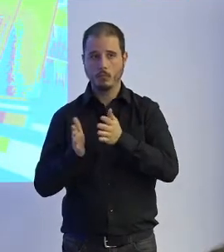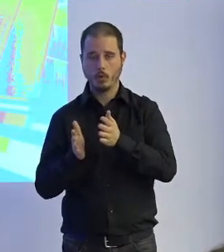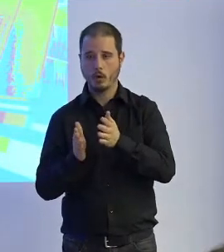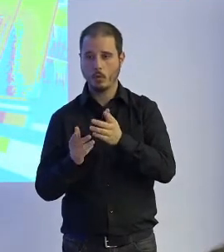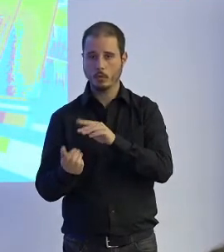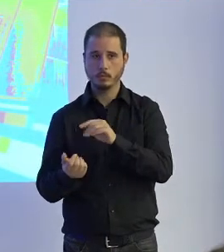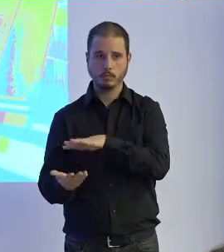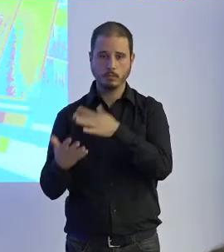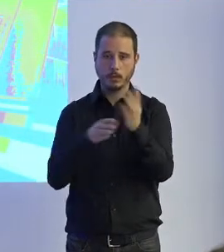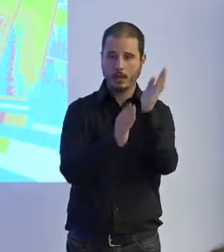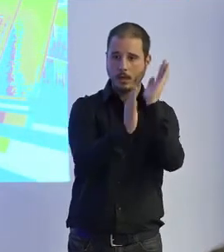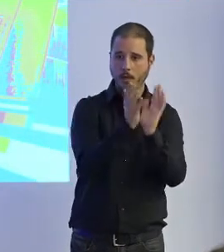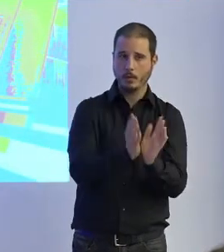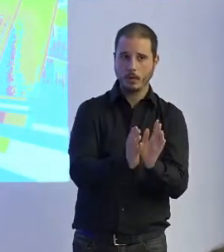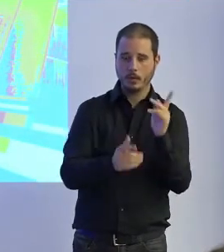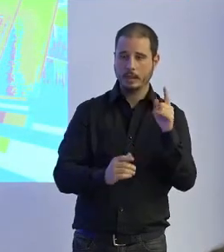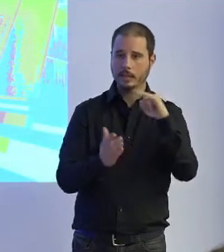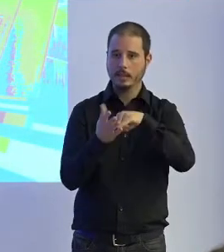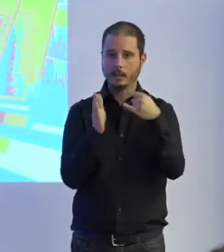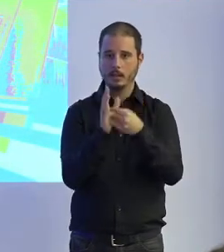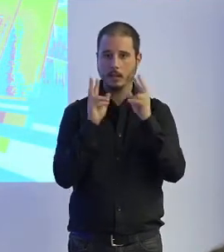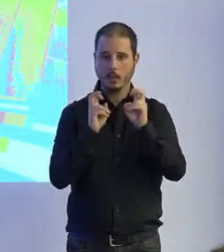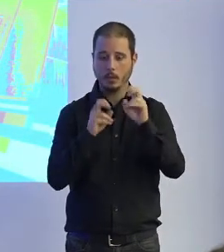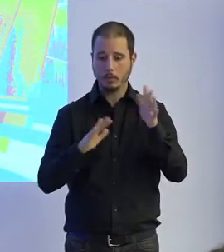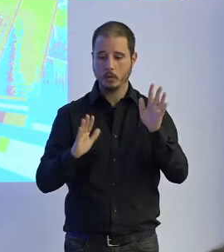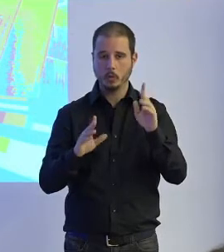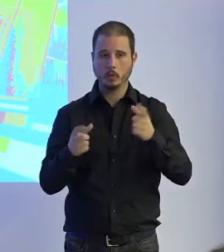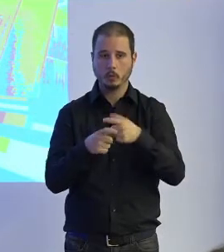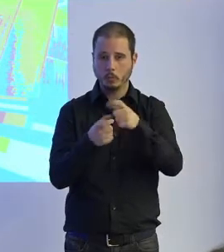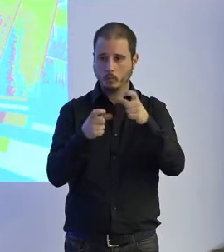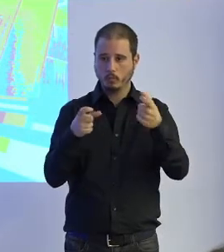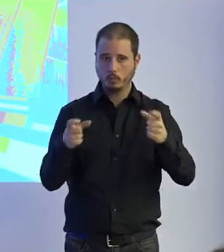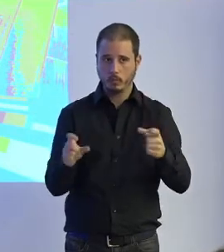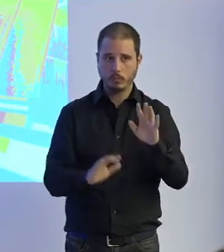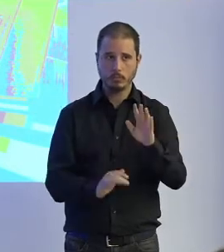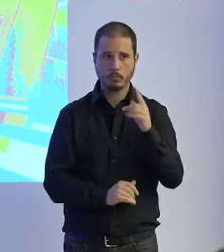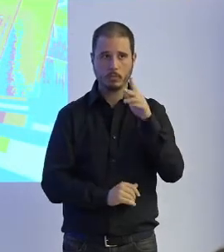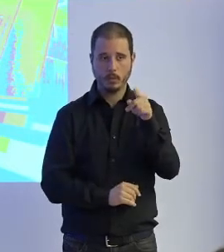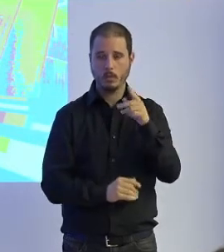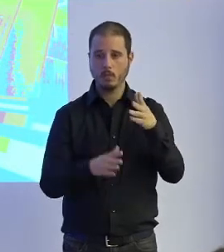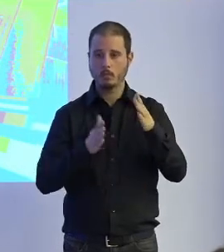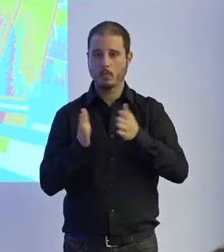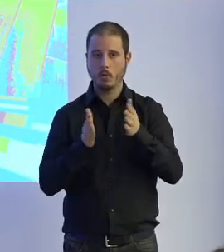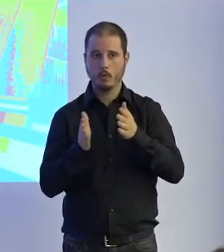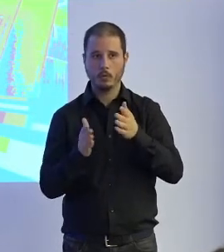rehabilitación es una técnica novedosa que cada vez se utiliza ya que realmente consigue una mejora visible de las capacidades